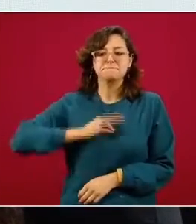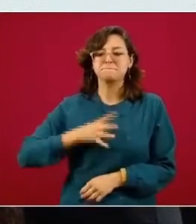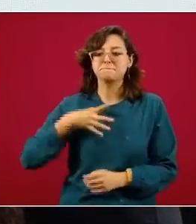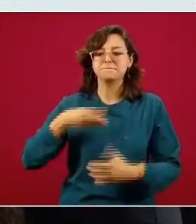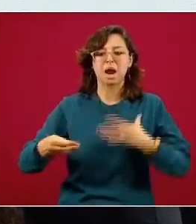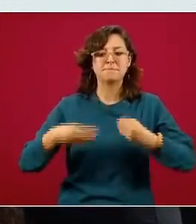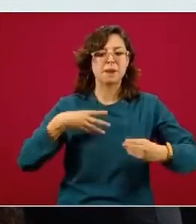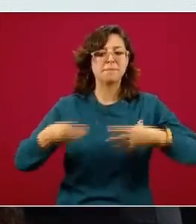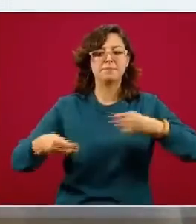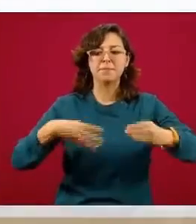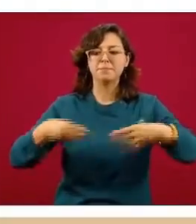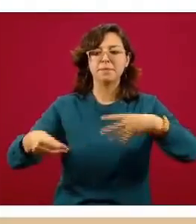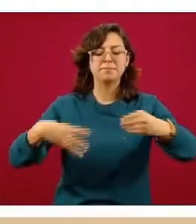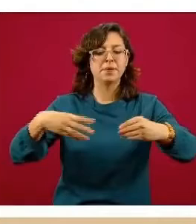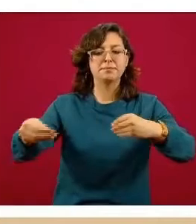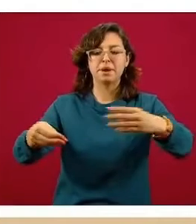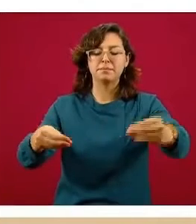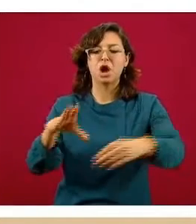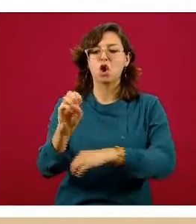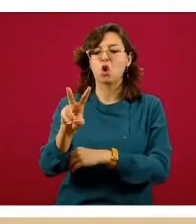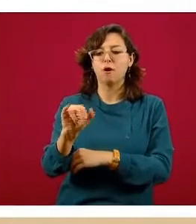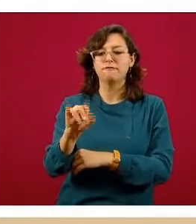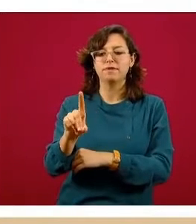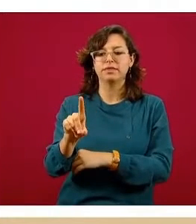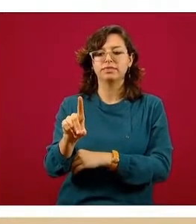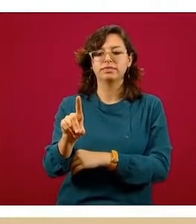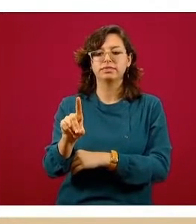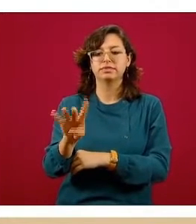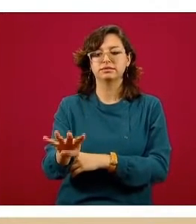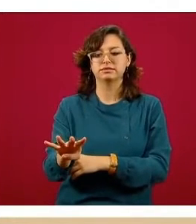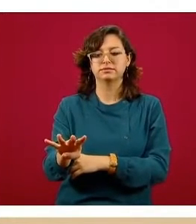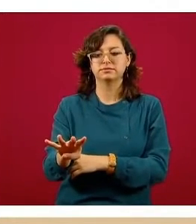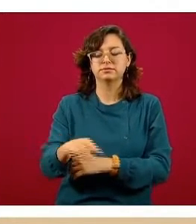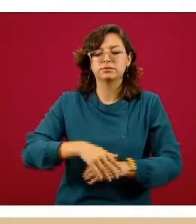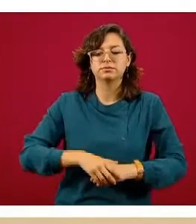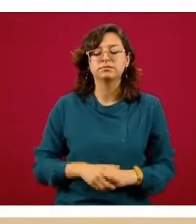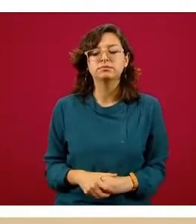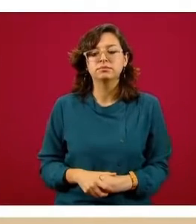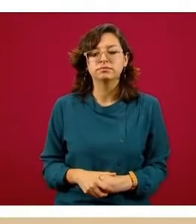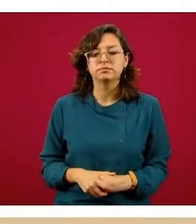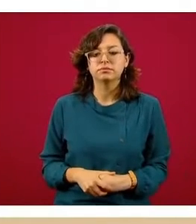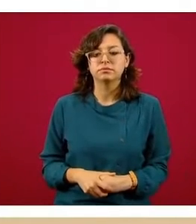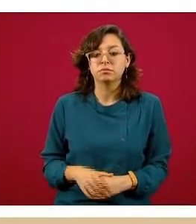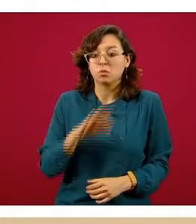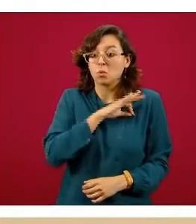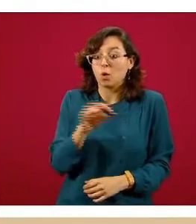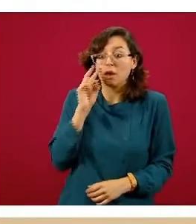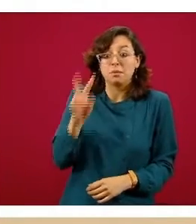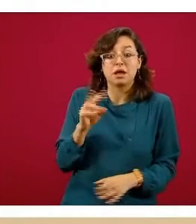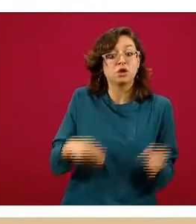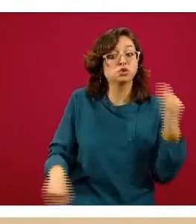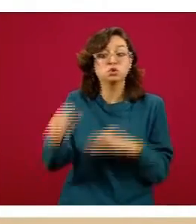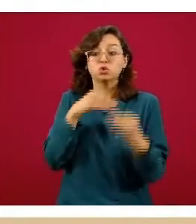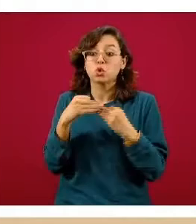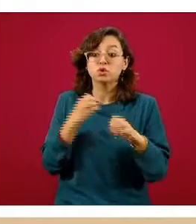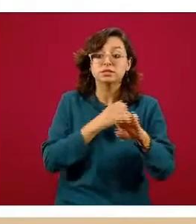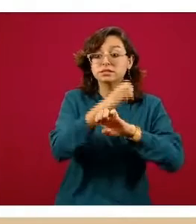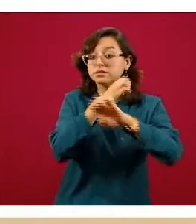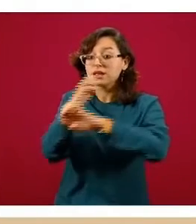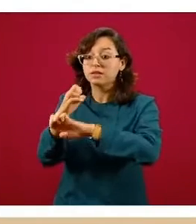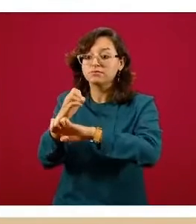el virus que causa el COVID-19 lo que se ve en todos y cada una de las entidades federativas es color